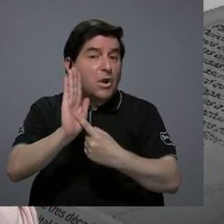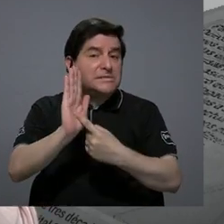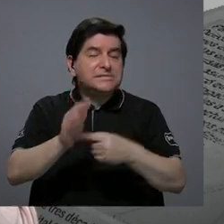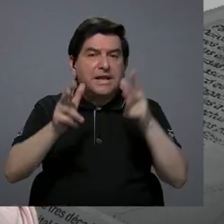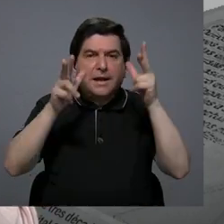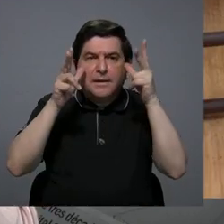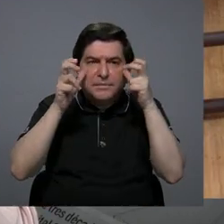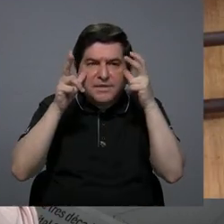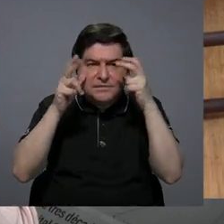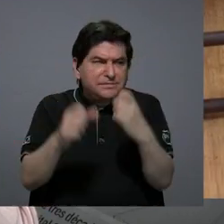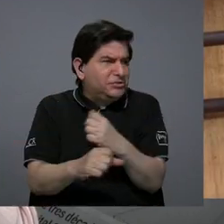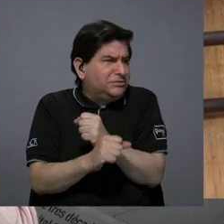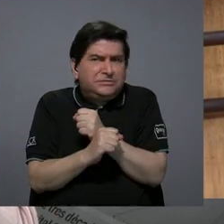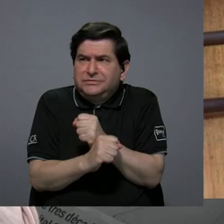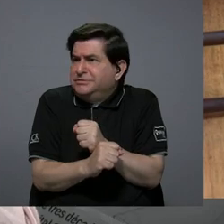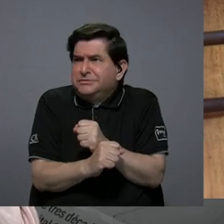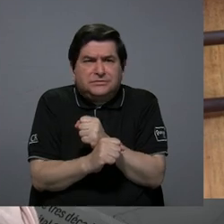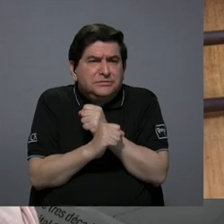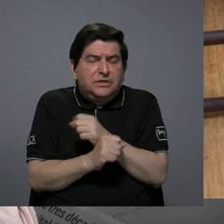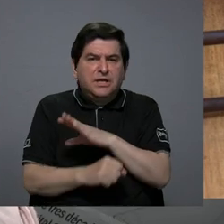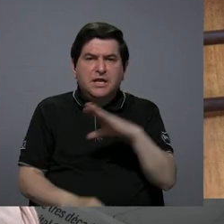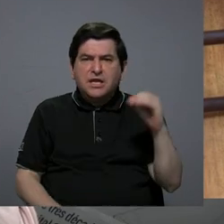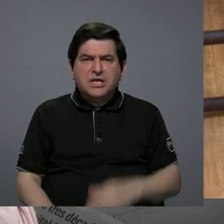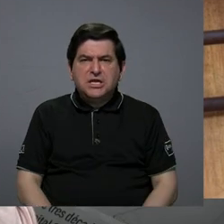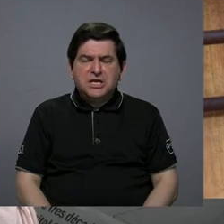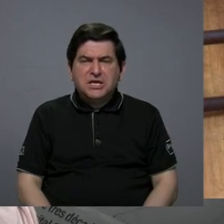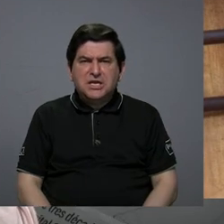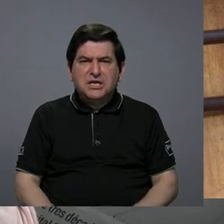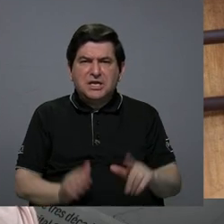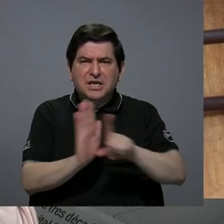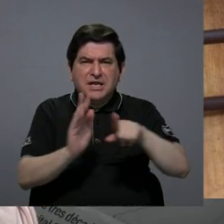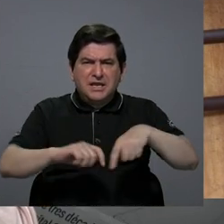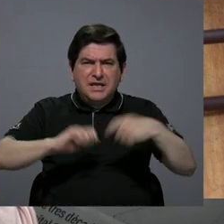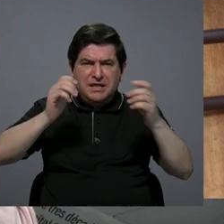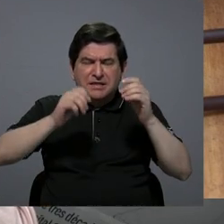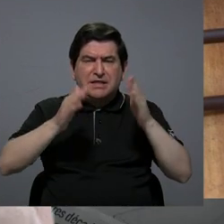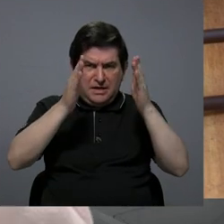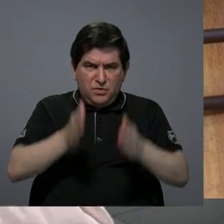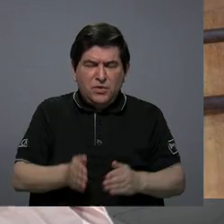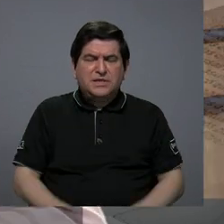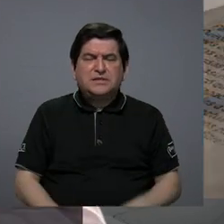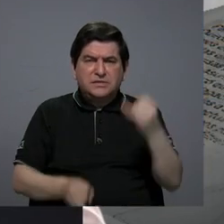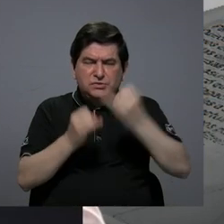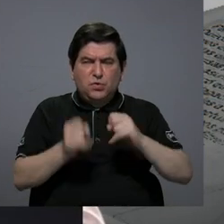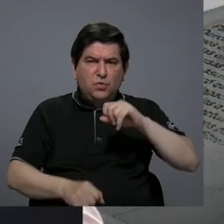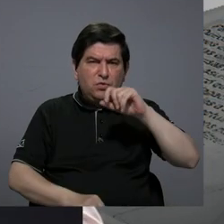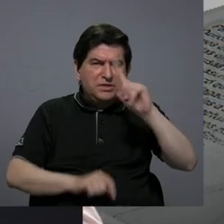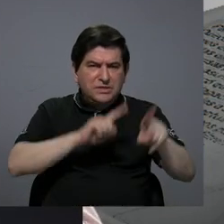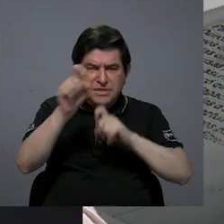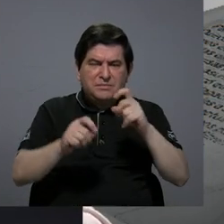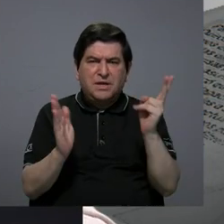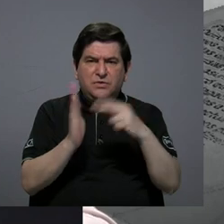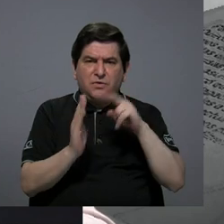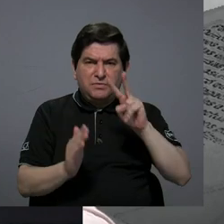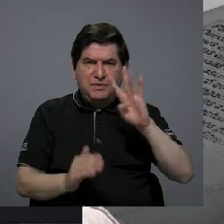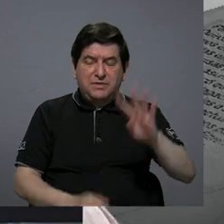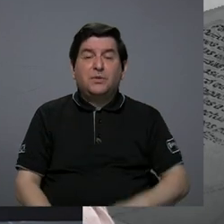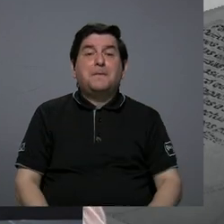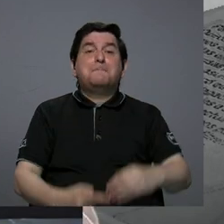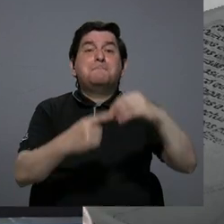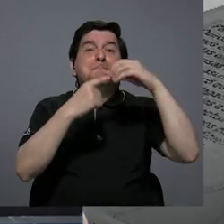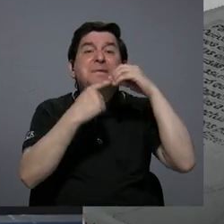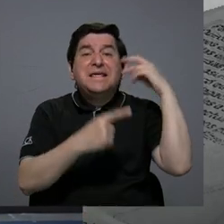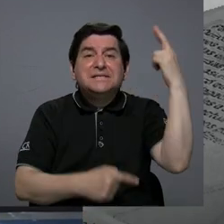percepción de la inseguridad y la delincuencia en la última encuesta del 2024 persiste como la principal